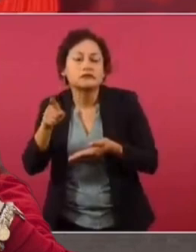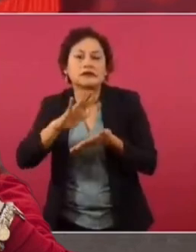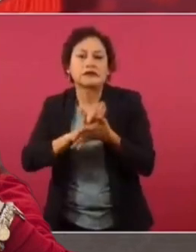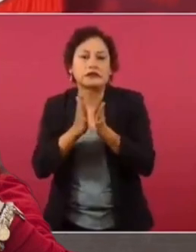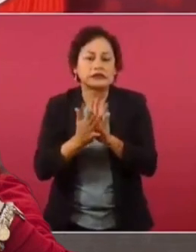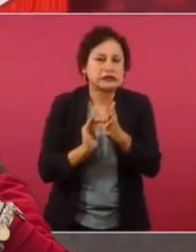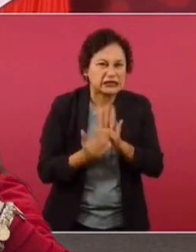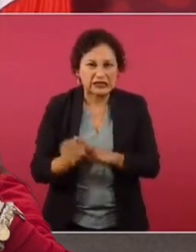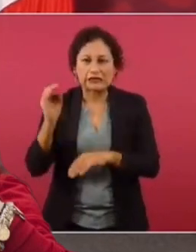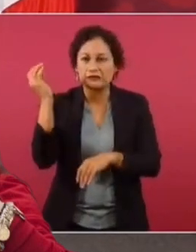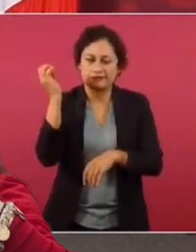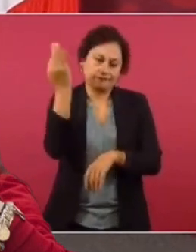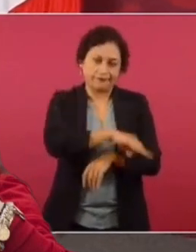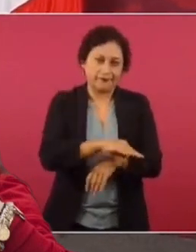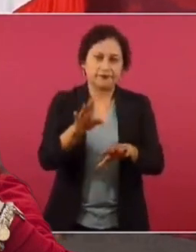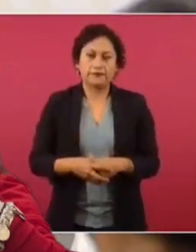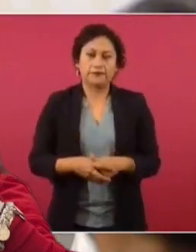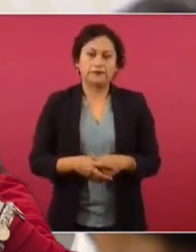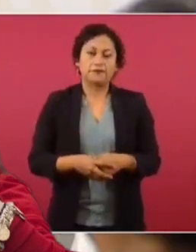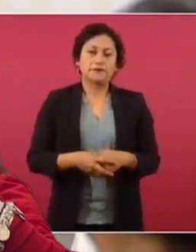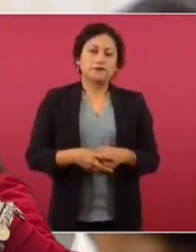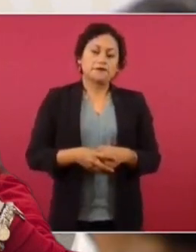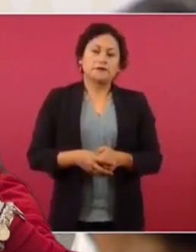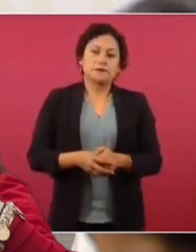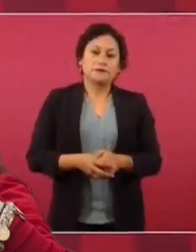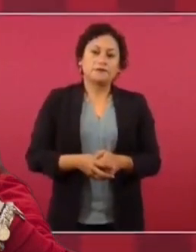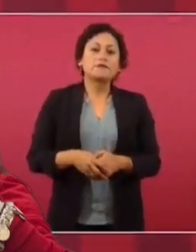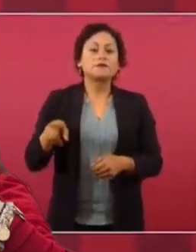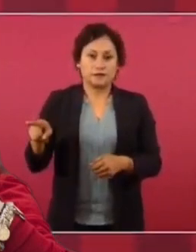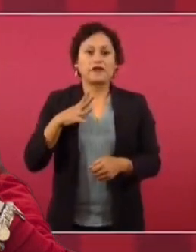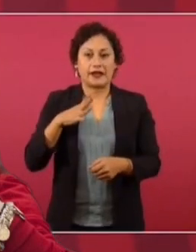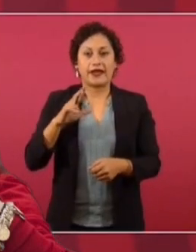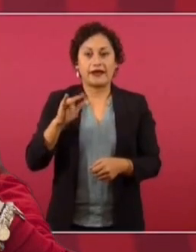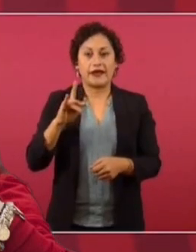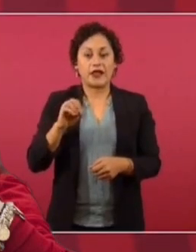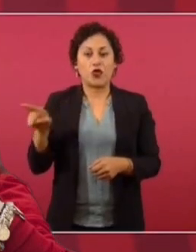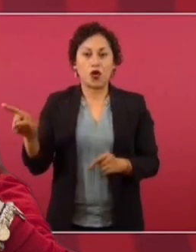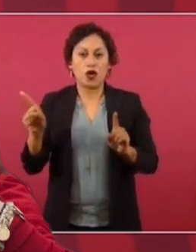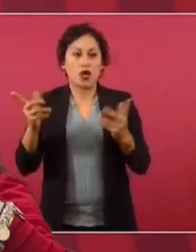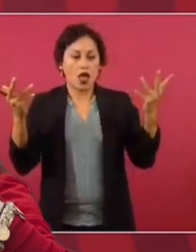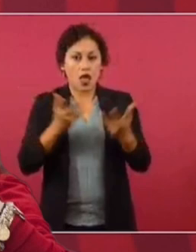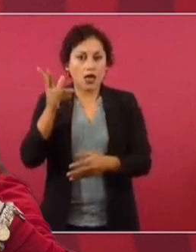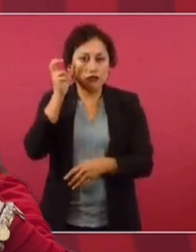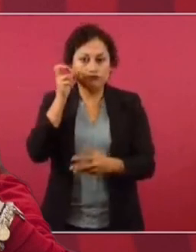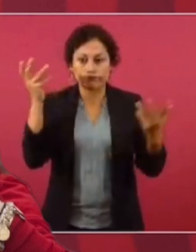Ponemos la grabación. Y sí, ahí estaba Ricardo. Se quedó blanco.